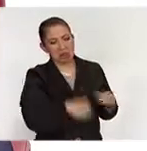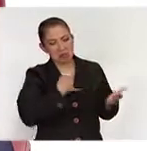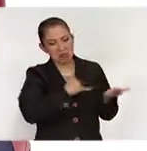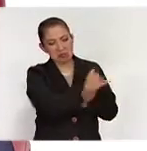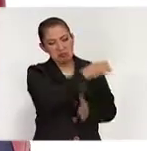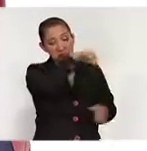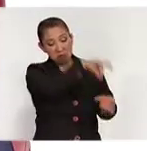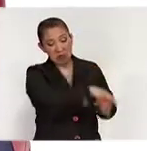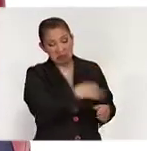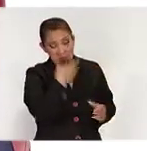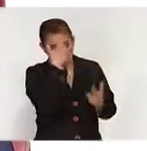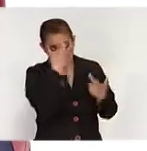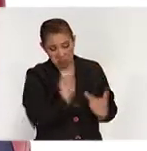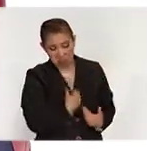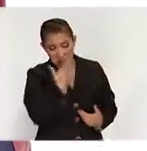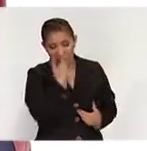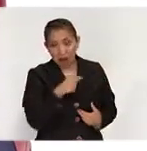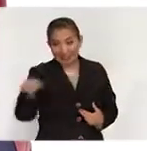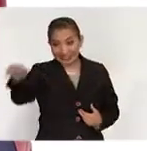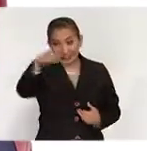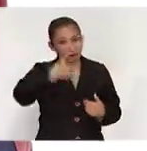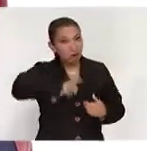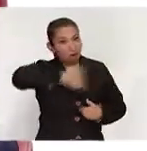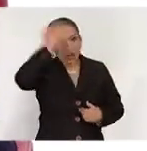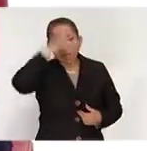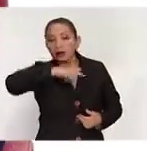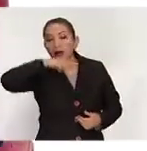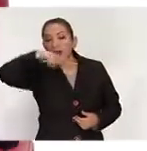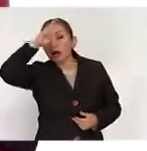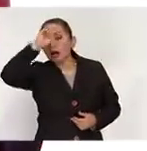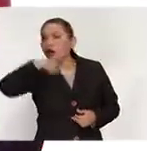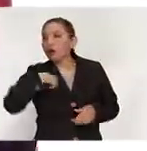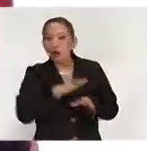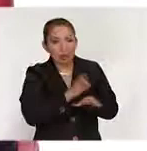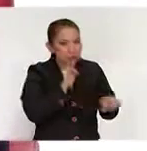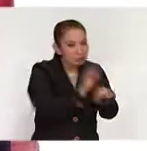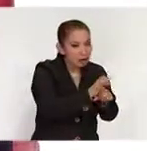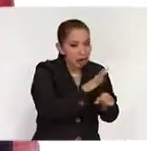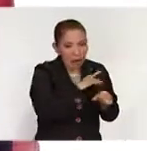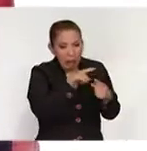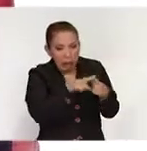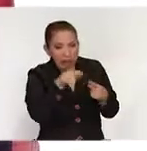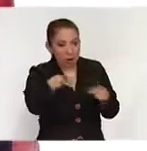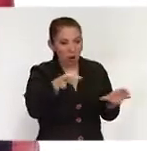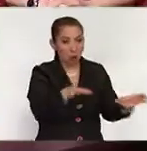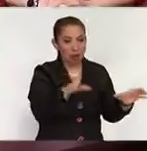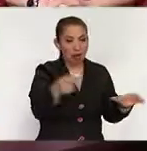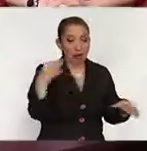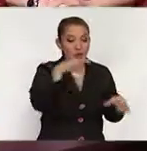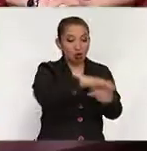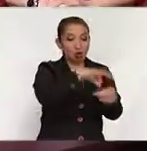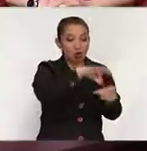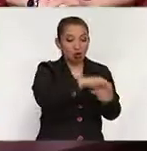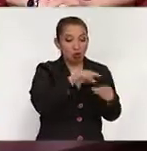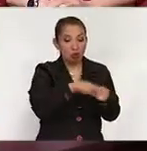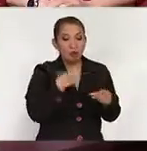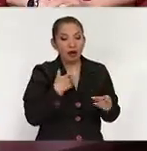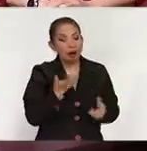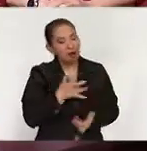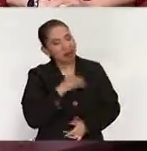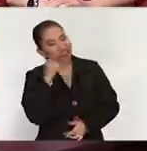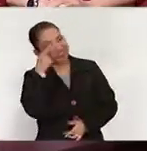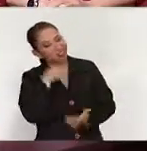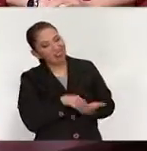sufragio porque muchos de ellos al no saber cómo se cuáles son los blindajes que se están haciendo para tú para cuidar una elección se quedan con la